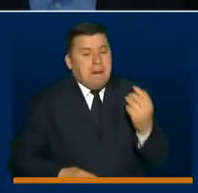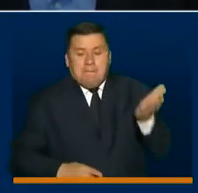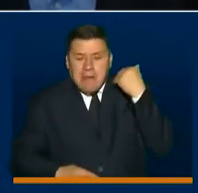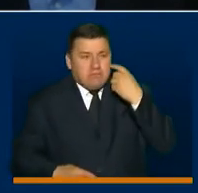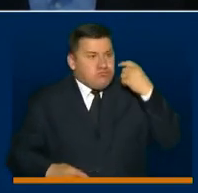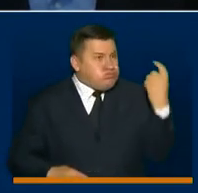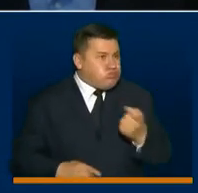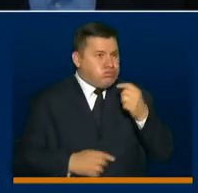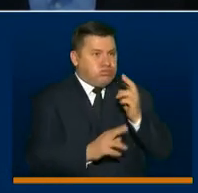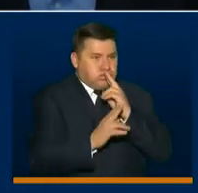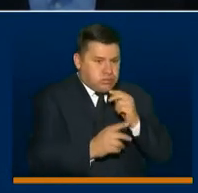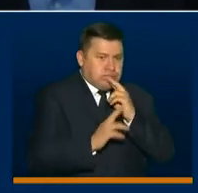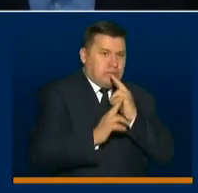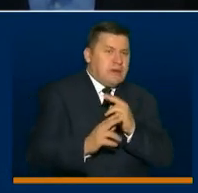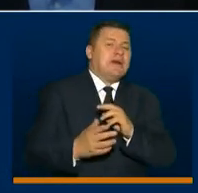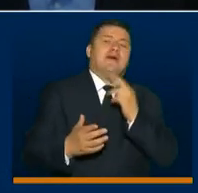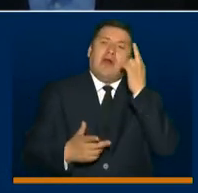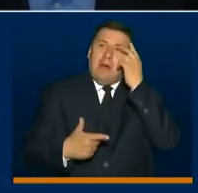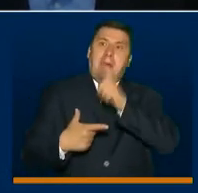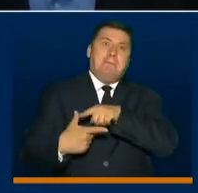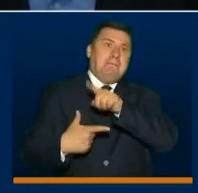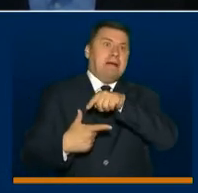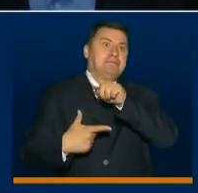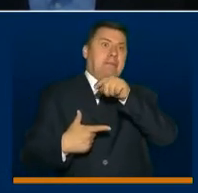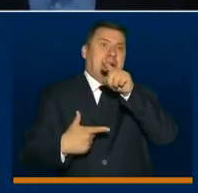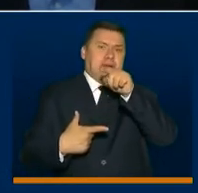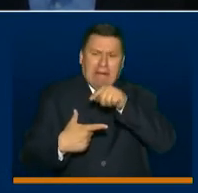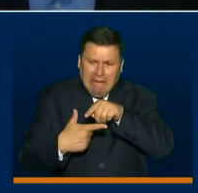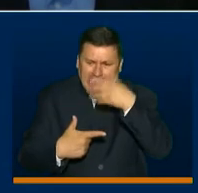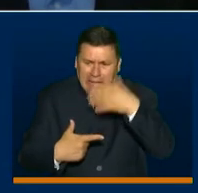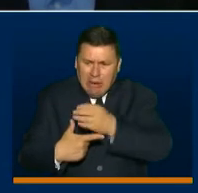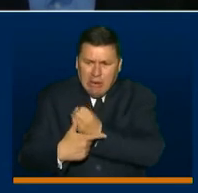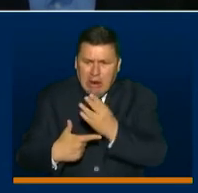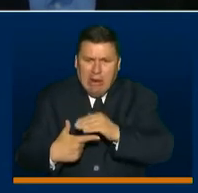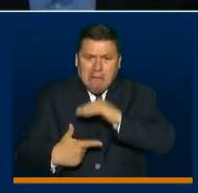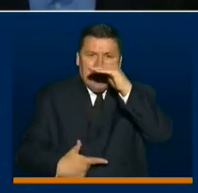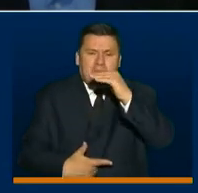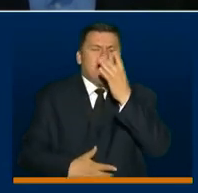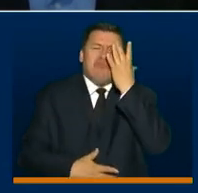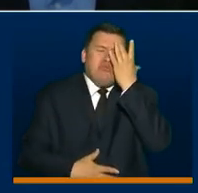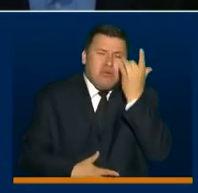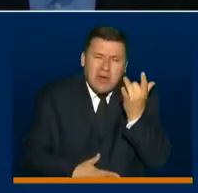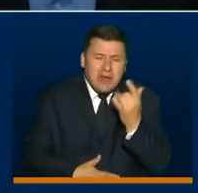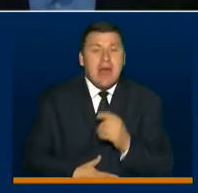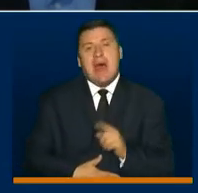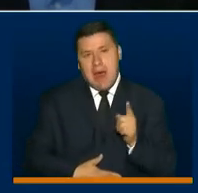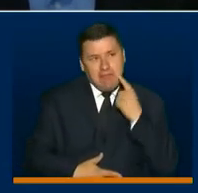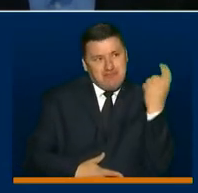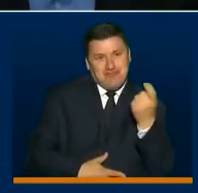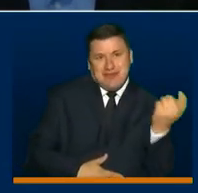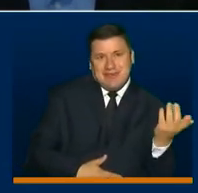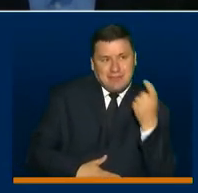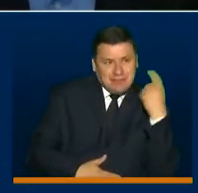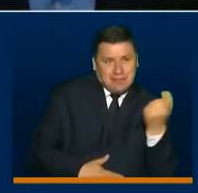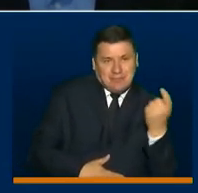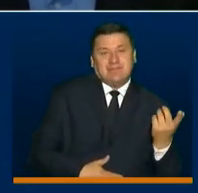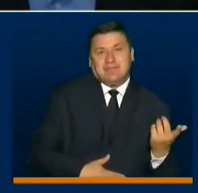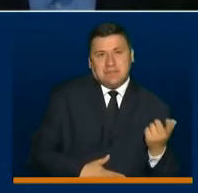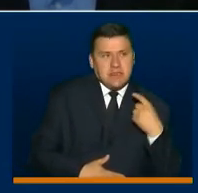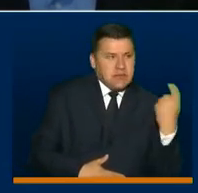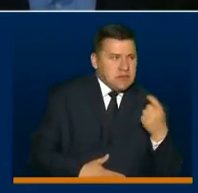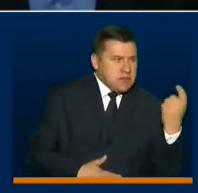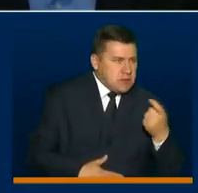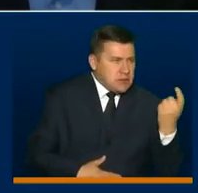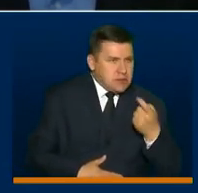pero desde el punto de vista de ustedes como los expertos, ¿por qué es importante en este momento entender que si bien tenemos contagios que han crecido por esa